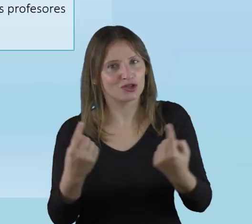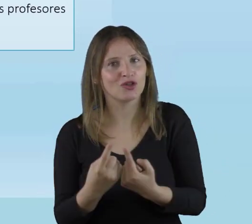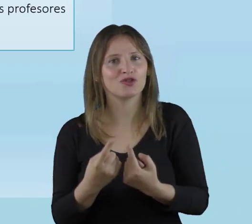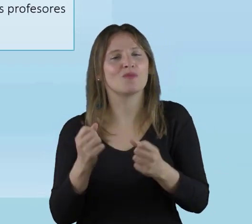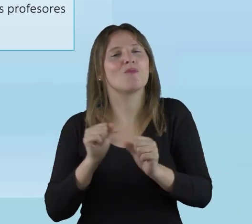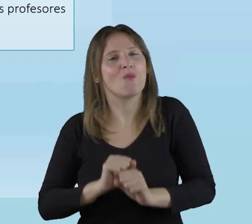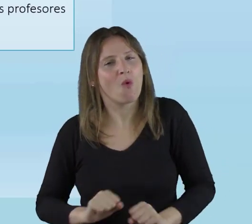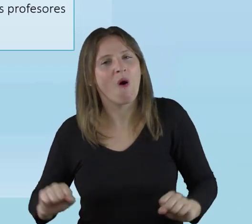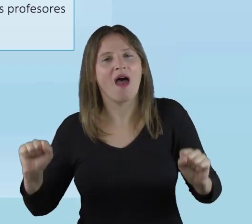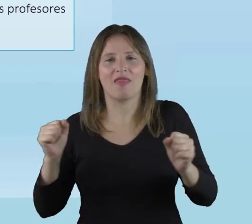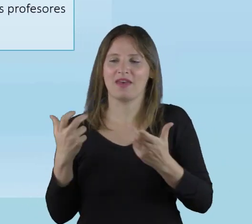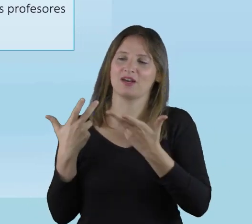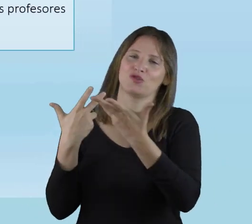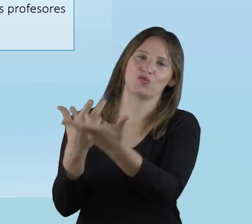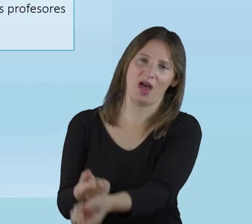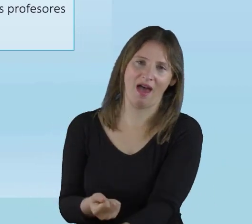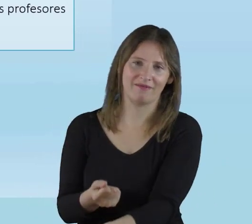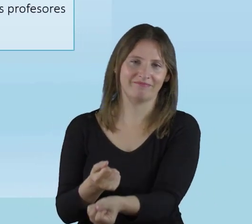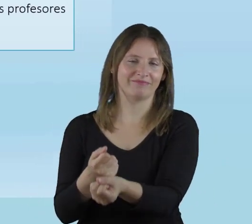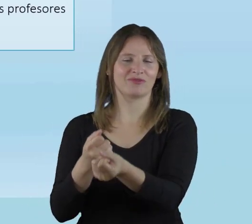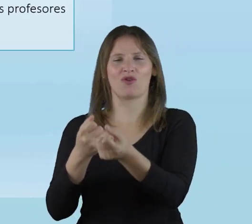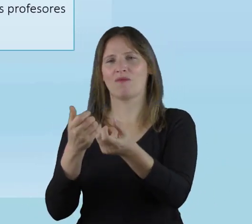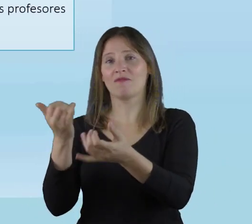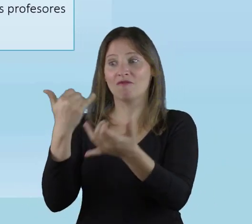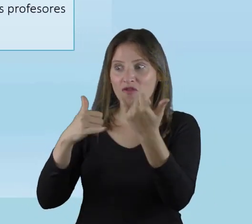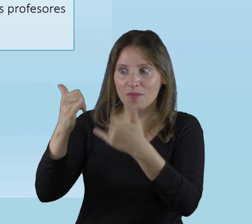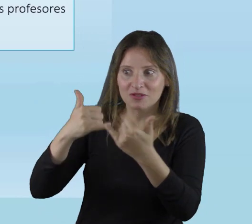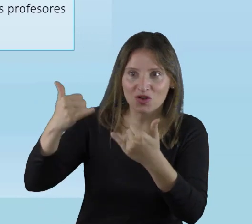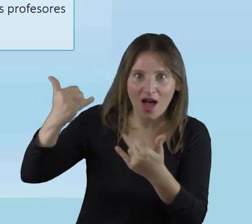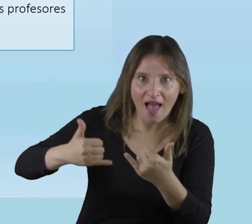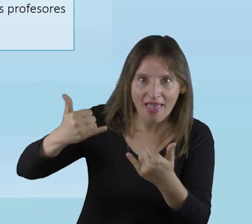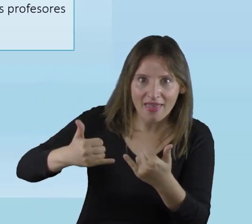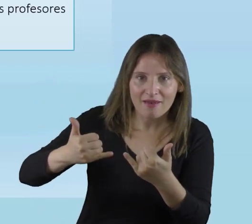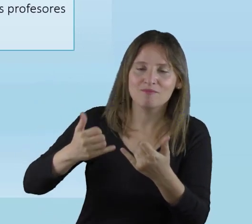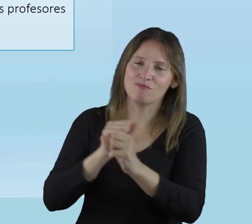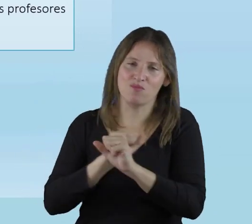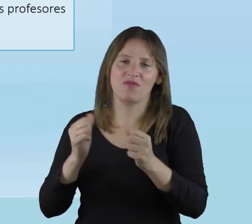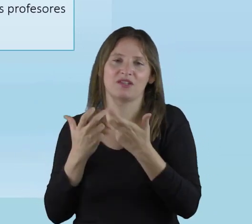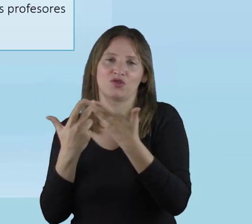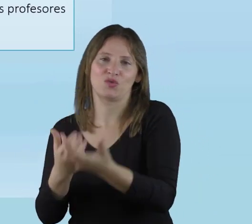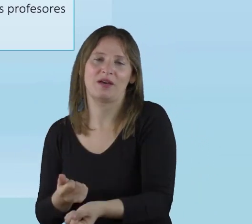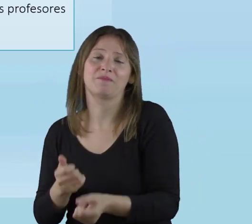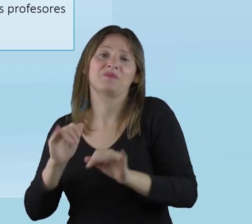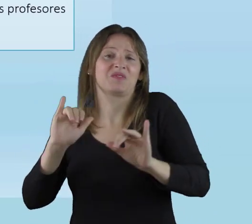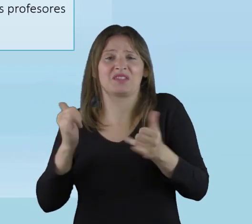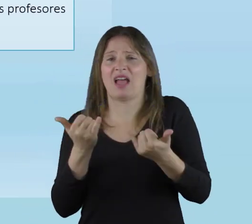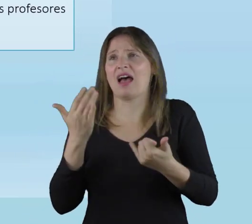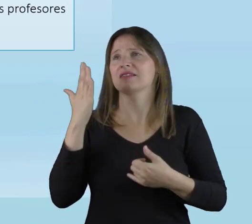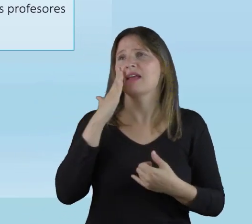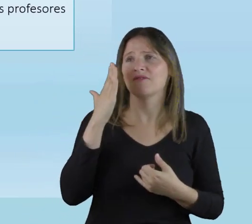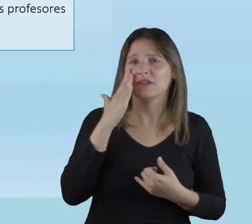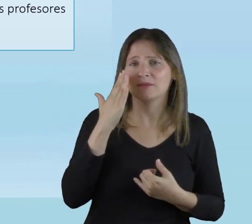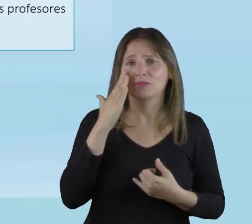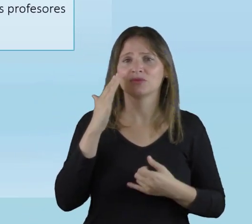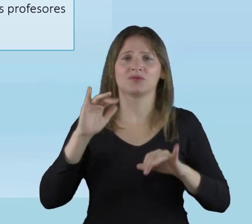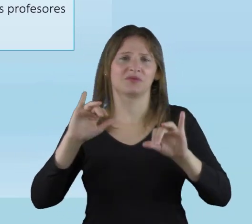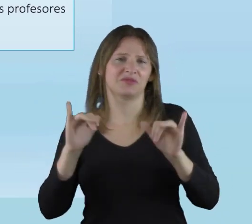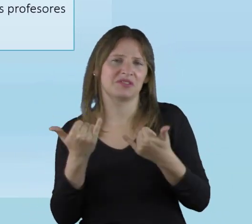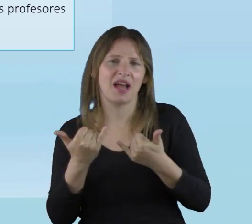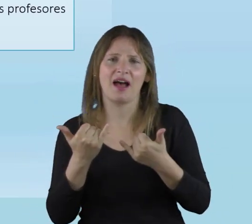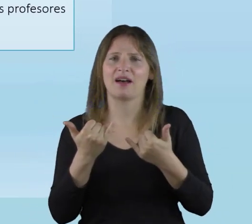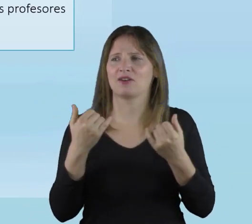Entonces, ahí es donde nosotros vamos a poder ayudarle con toda esa información, porque, por supuesto,